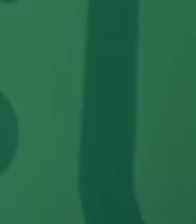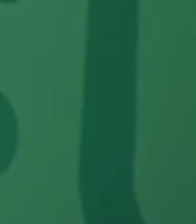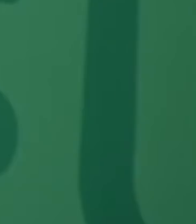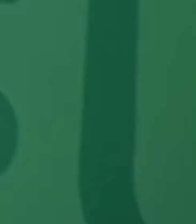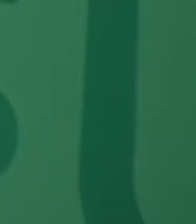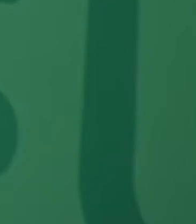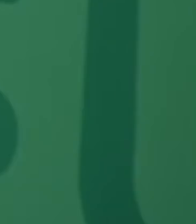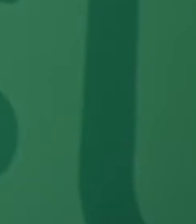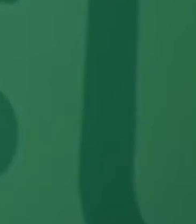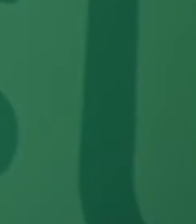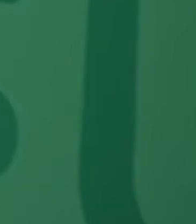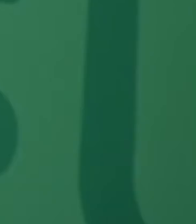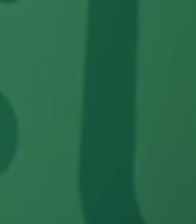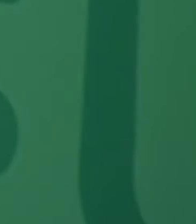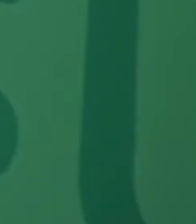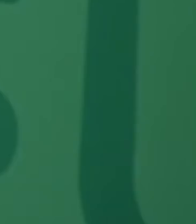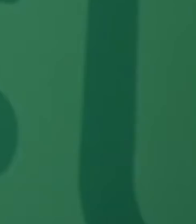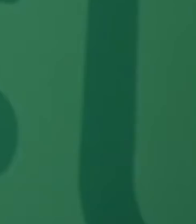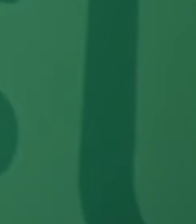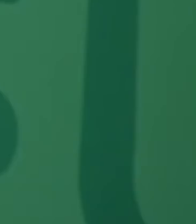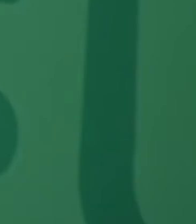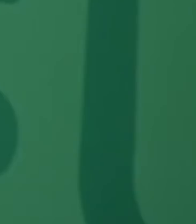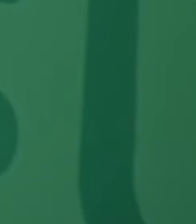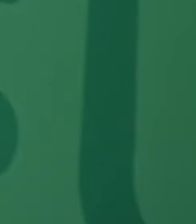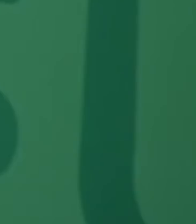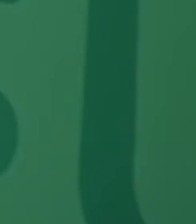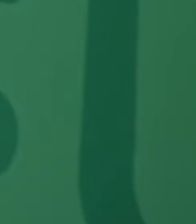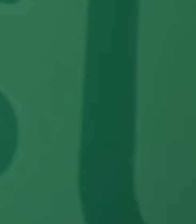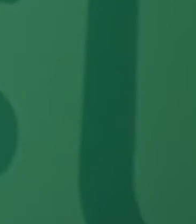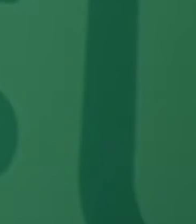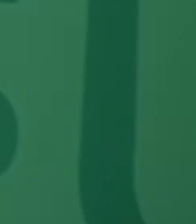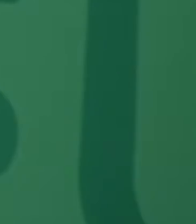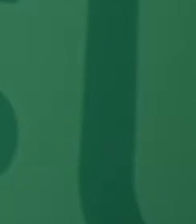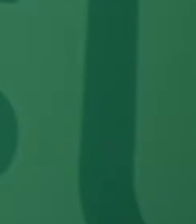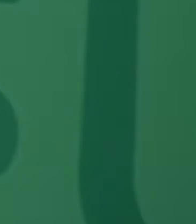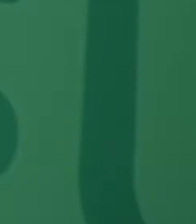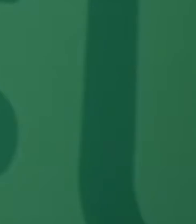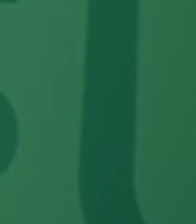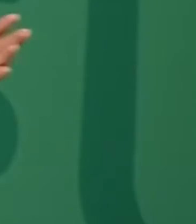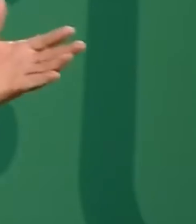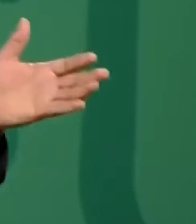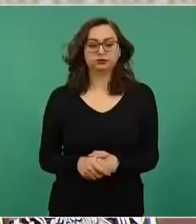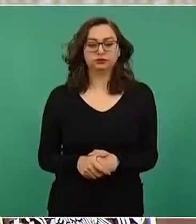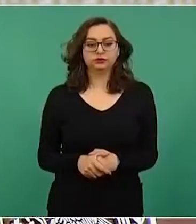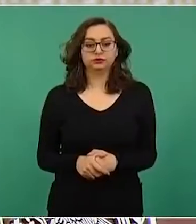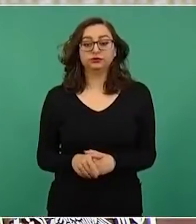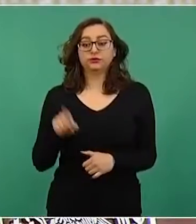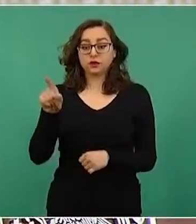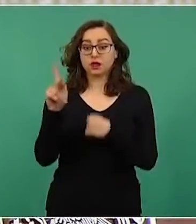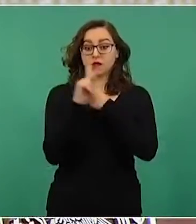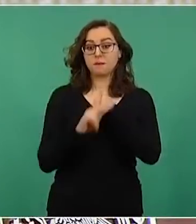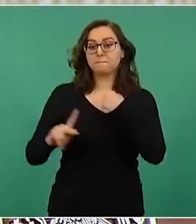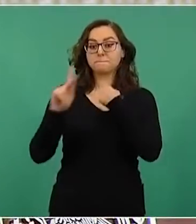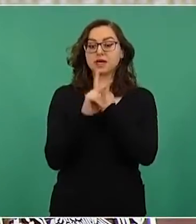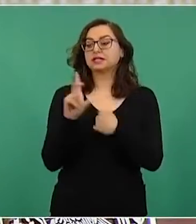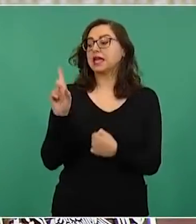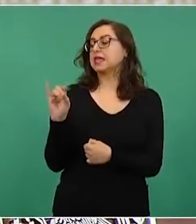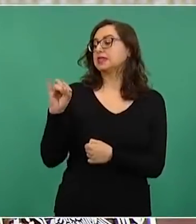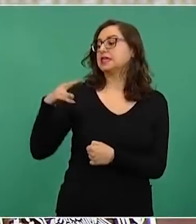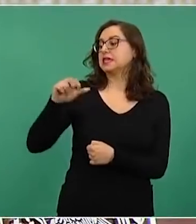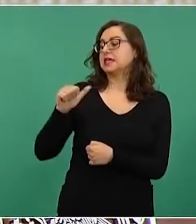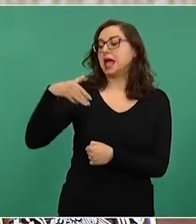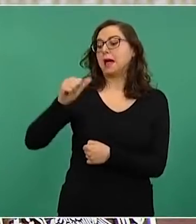No hay corrupción, pero además, aunque